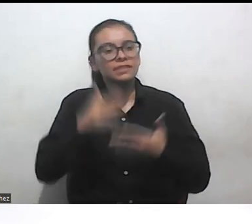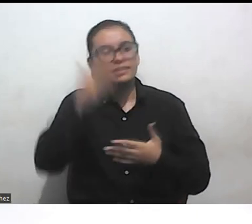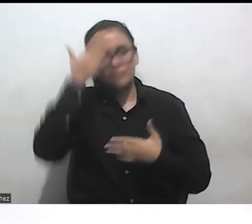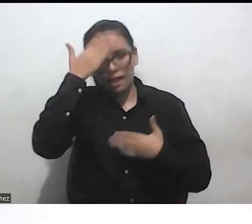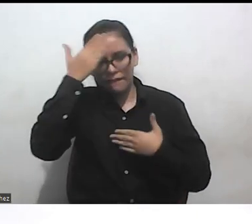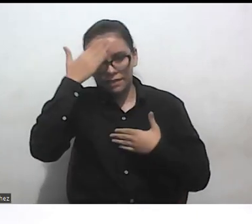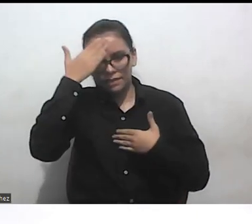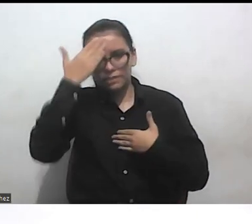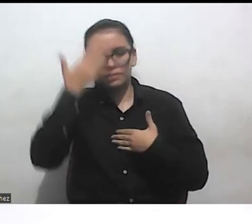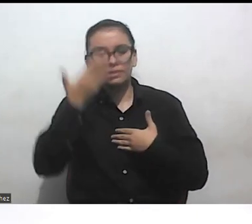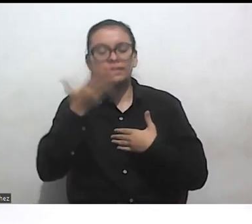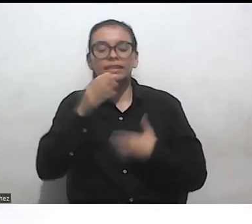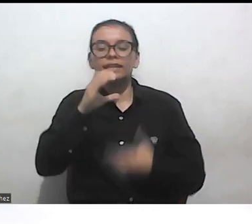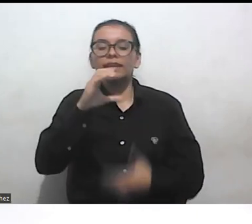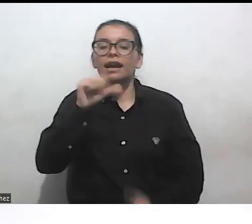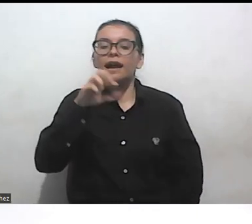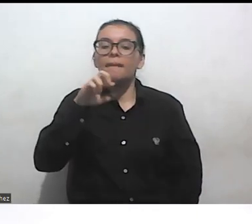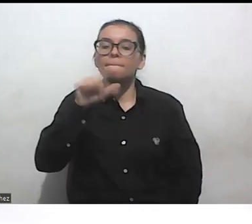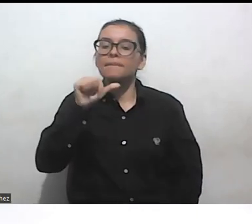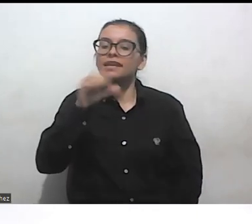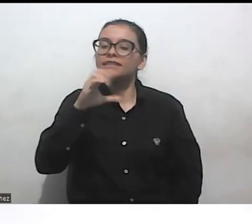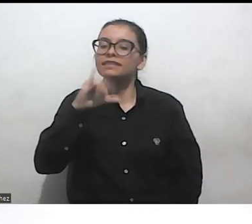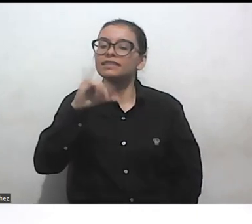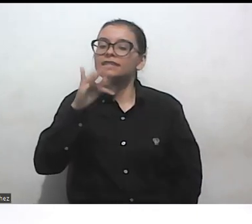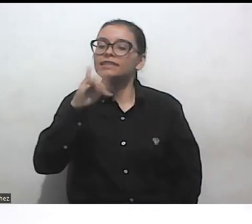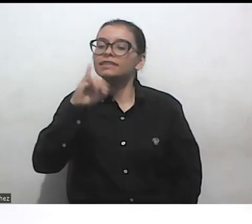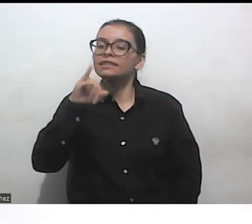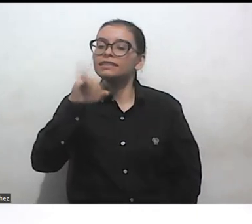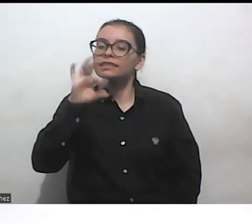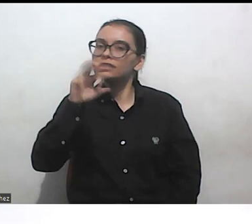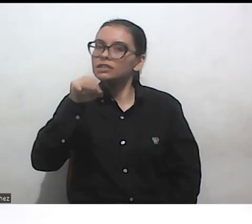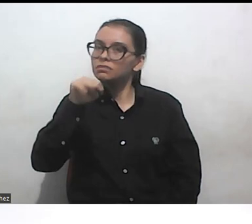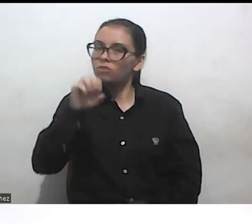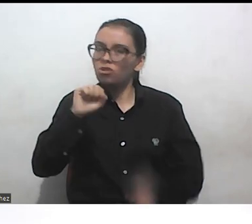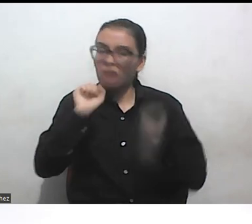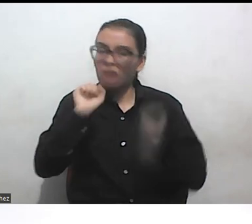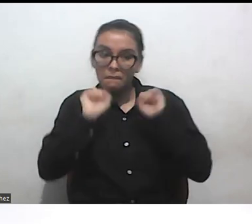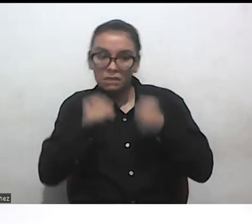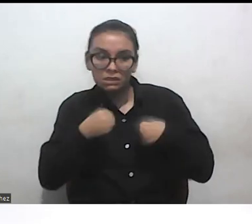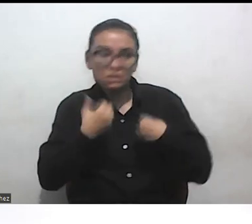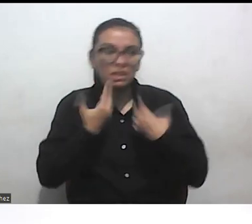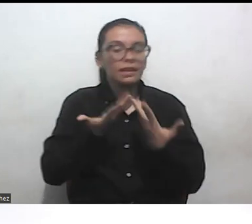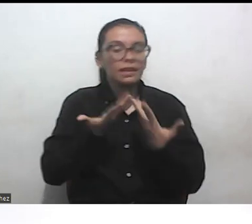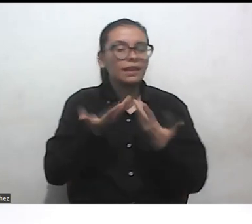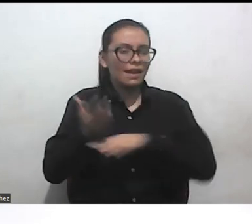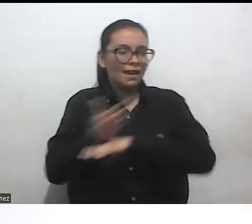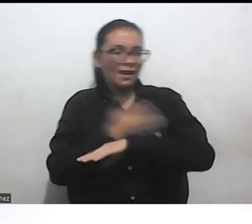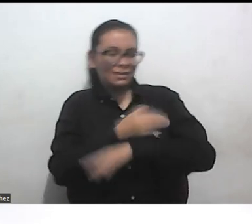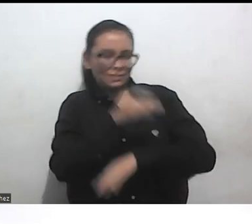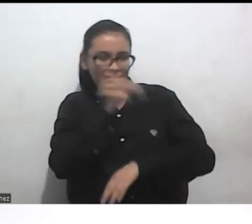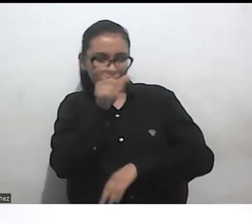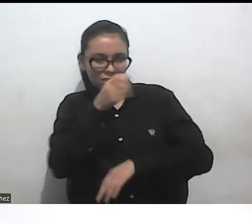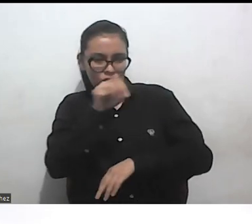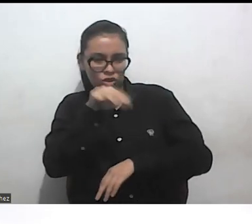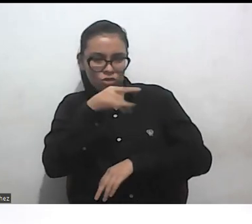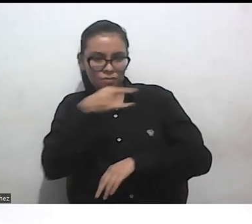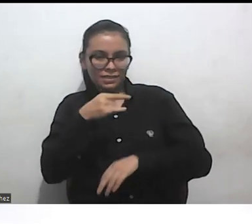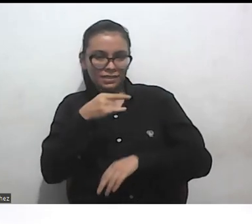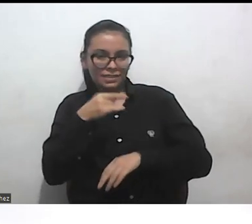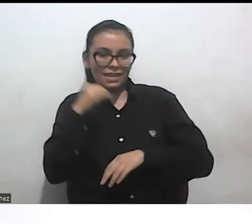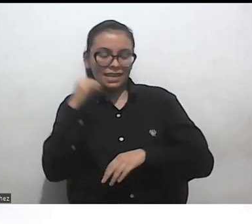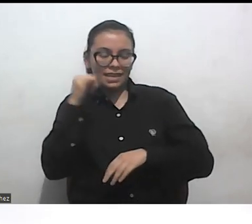opresión? Entonces, efectivamente, la teoría de la que habló la profe Gómez es de raza, género y clase